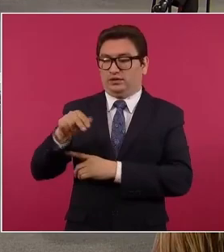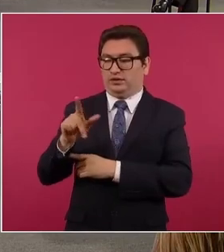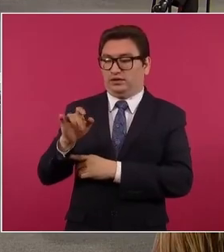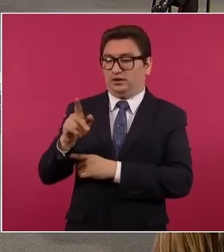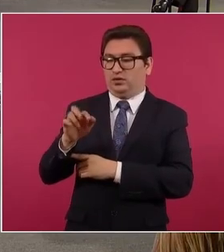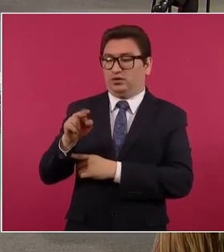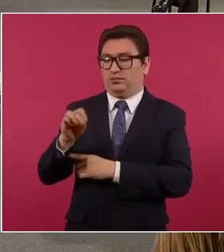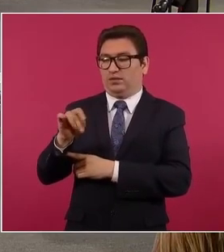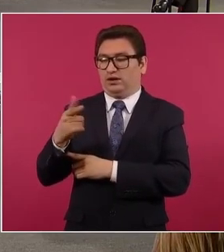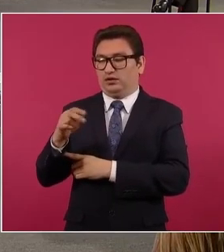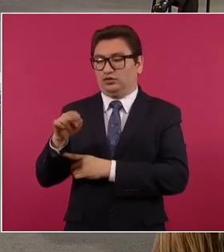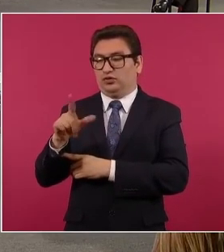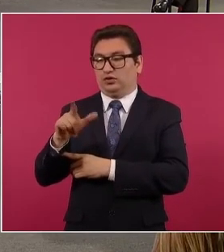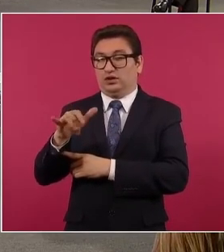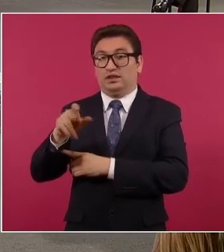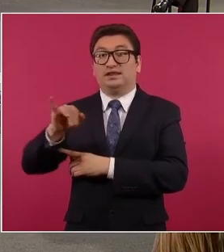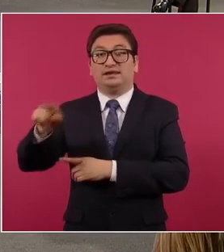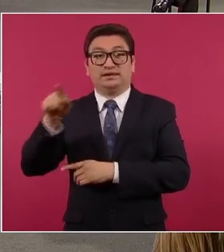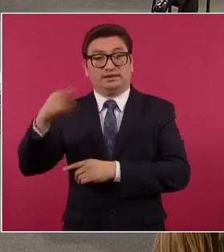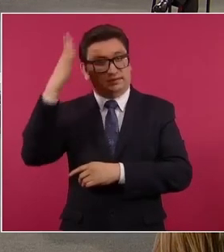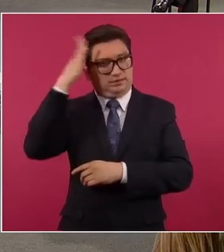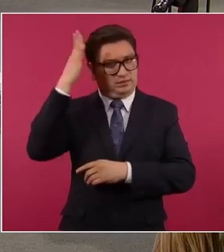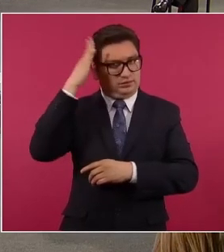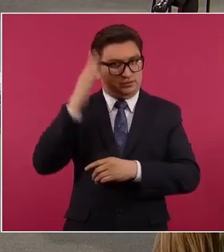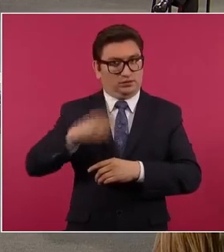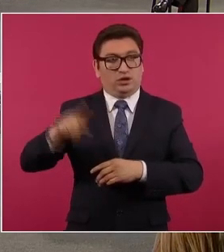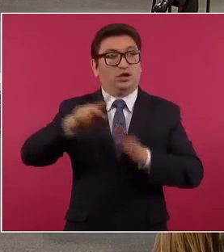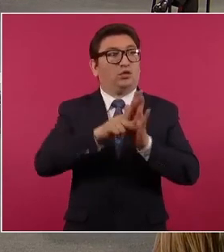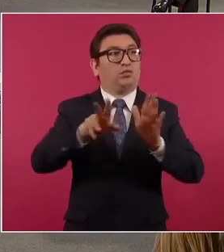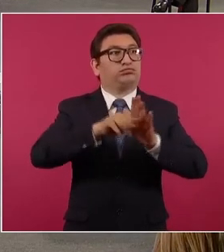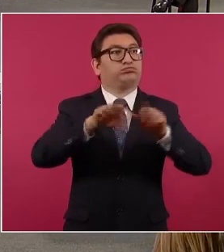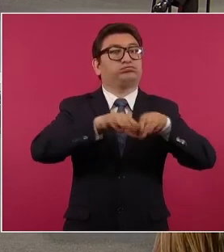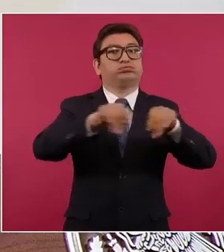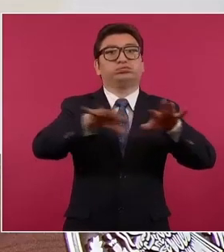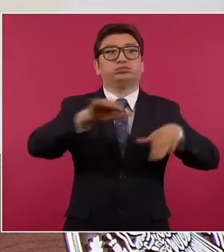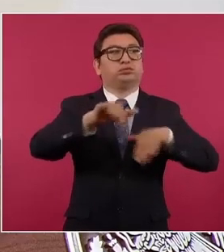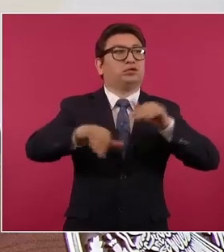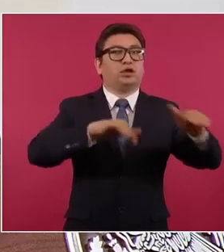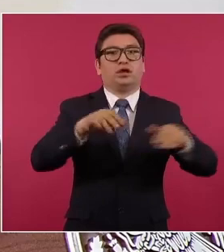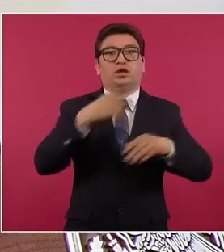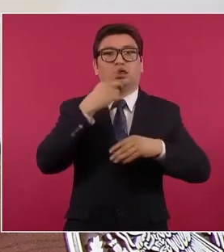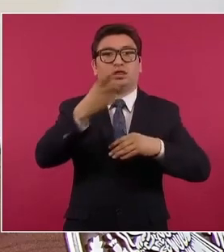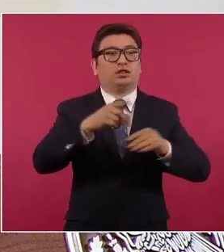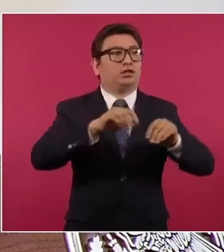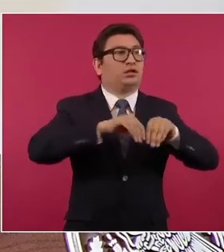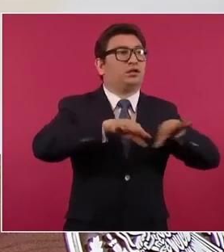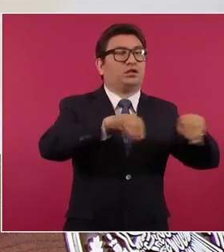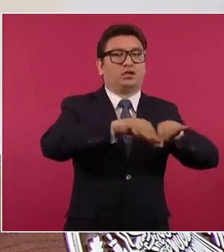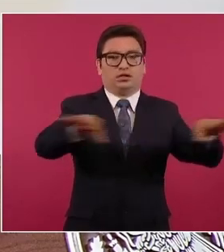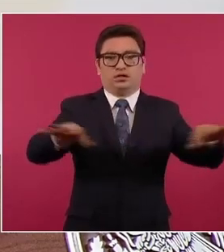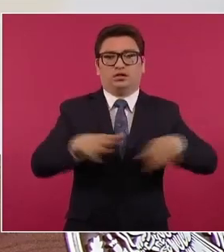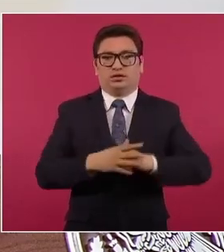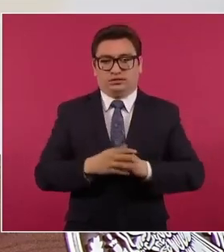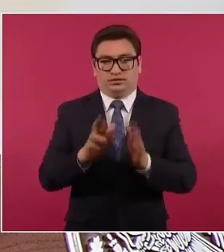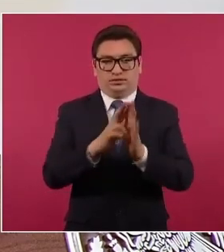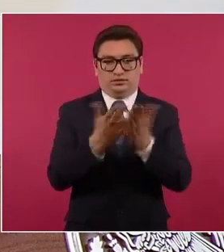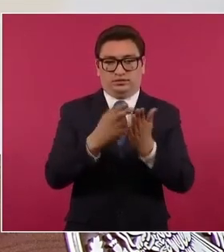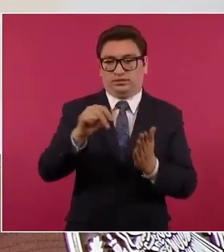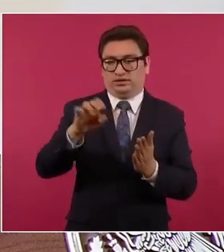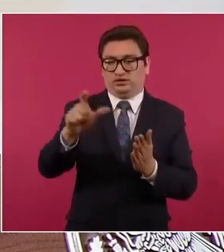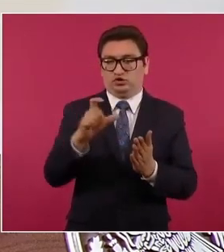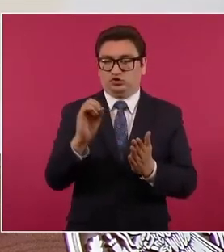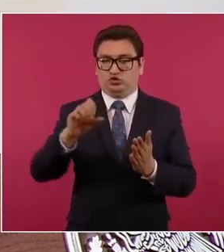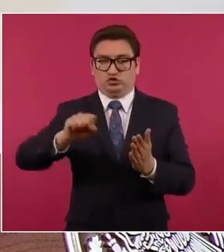Magaloni, jurista, encabezaba este grupo de juristas. En los medios de comunicación, la revista Nexos